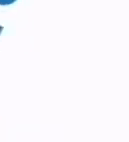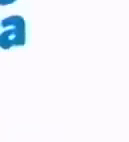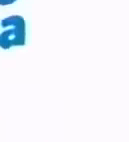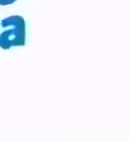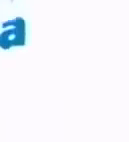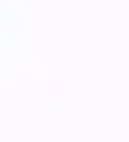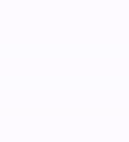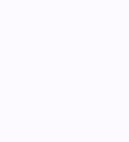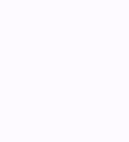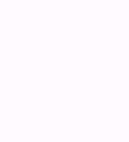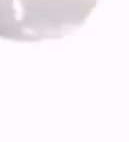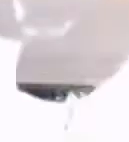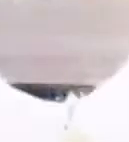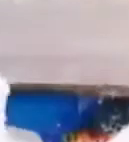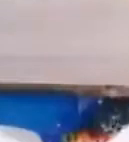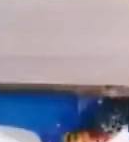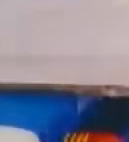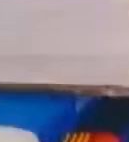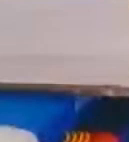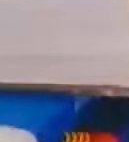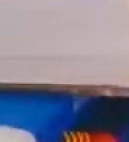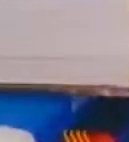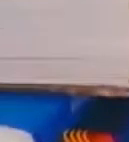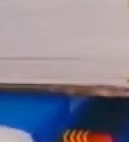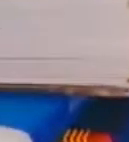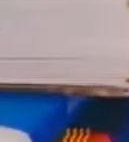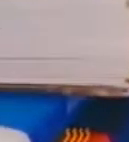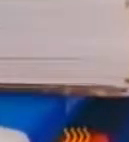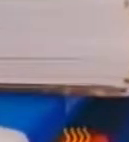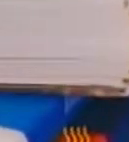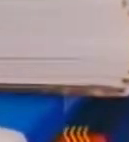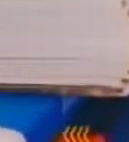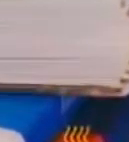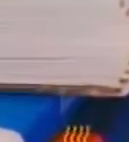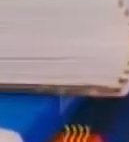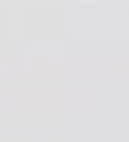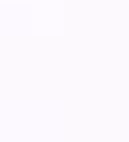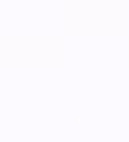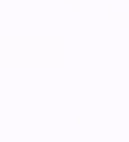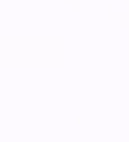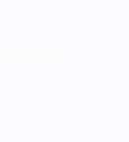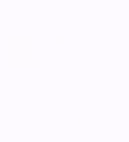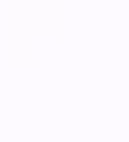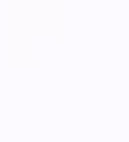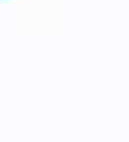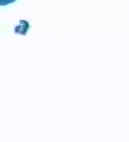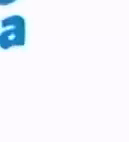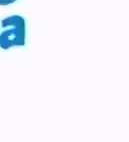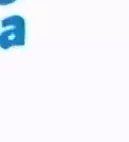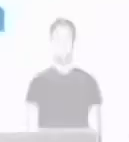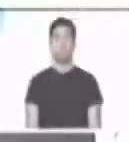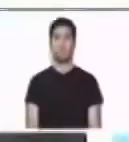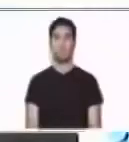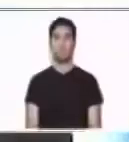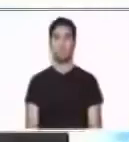A continuación, Comunicación y Lenguaje, alumnos de Primera Acelerada PEAC.